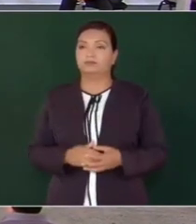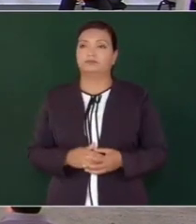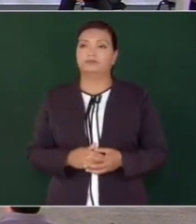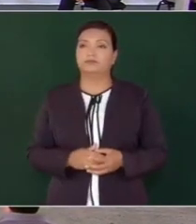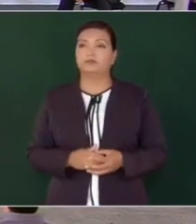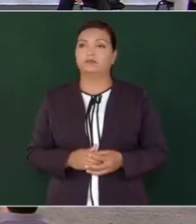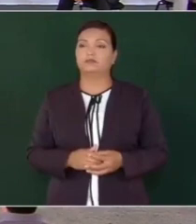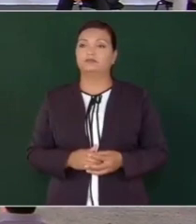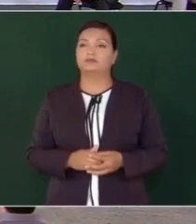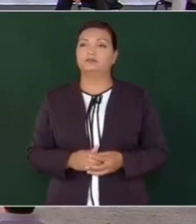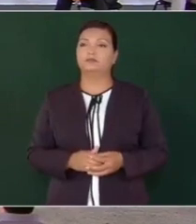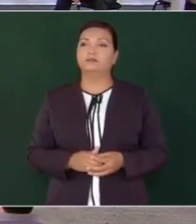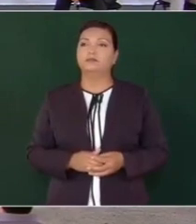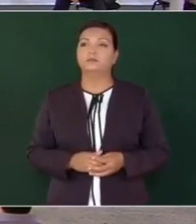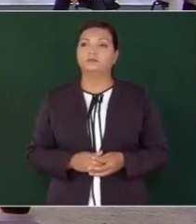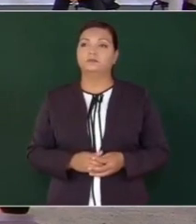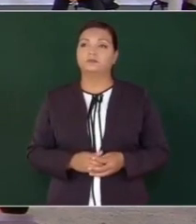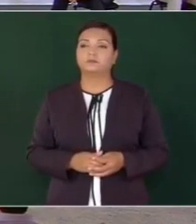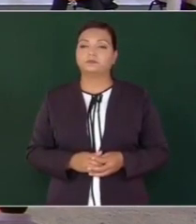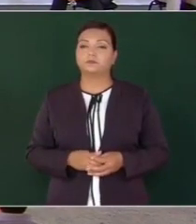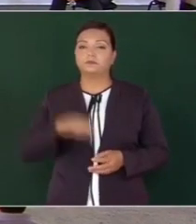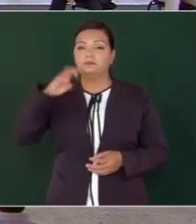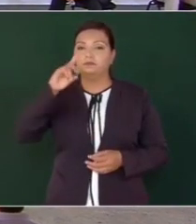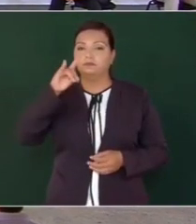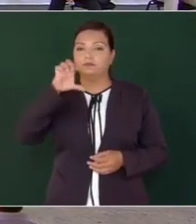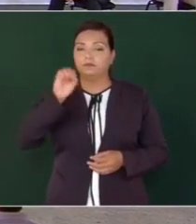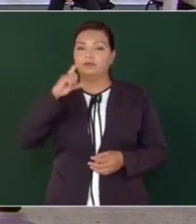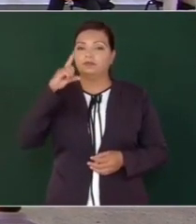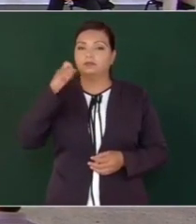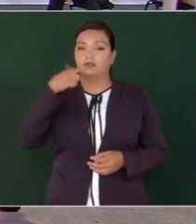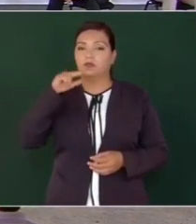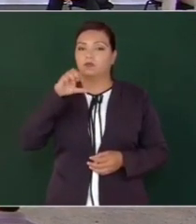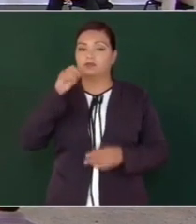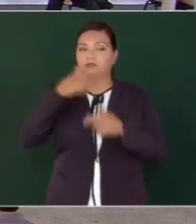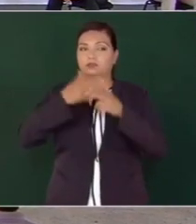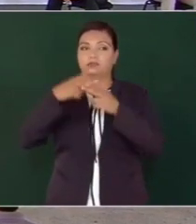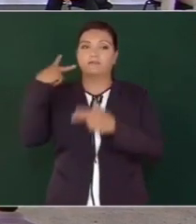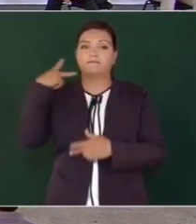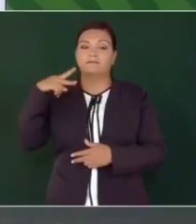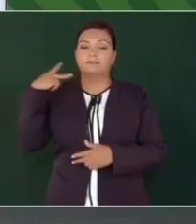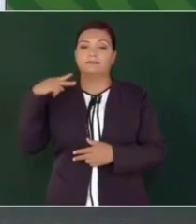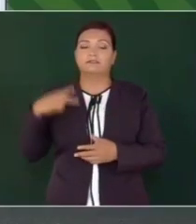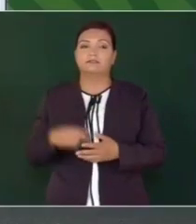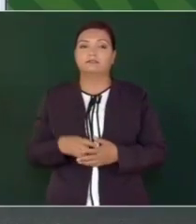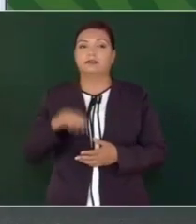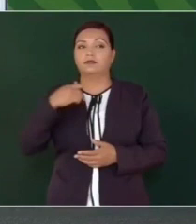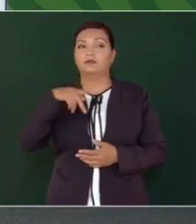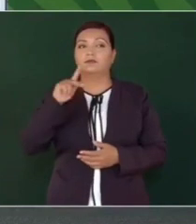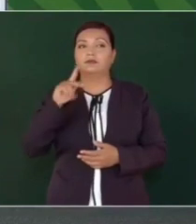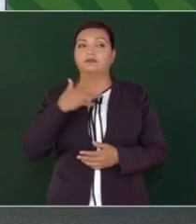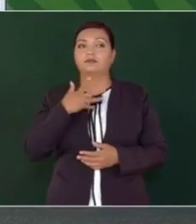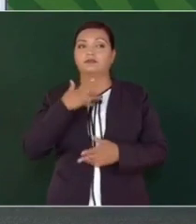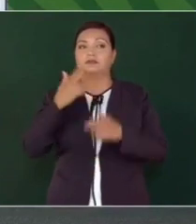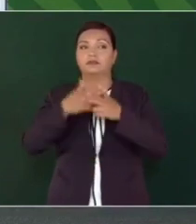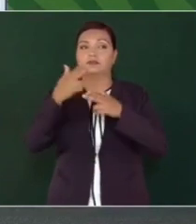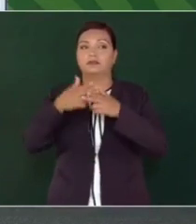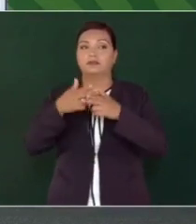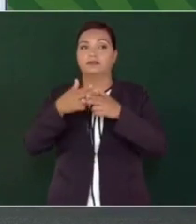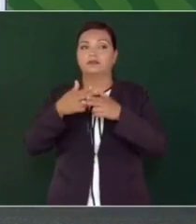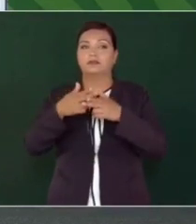De Medias Aguas a Veracruz. De Medias Aguas a Veracruz, sí. Pero tenían hasta